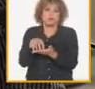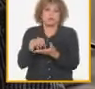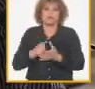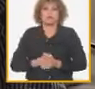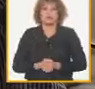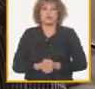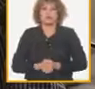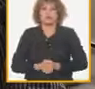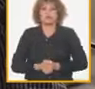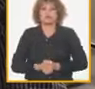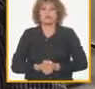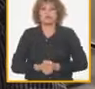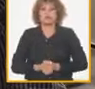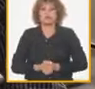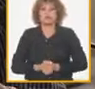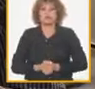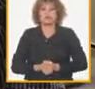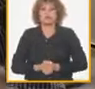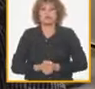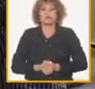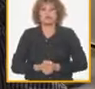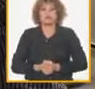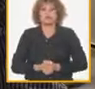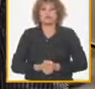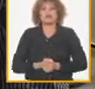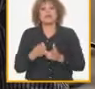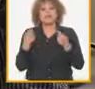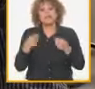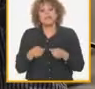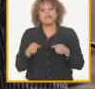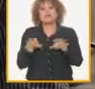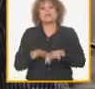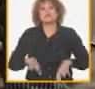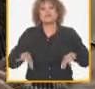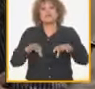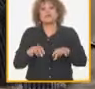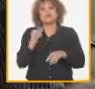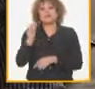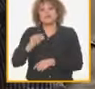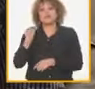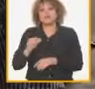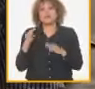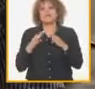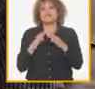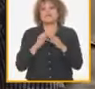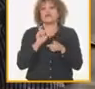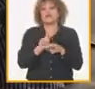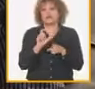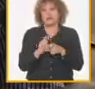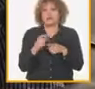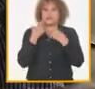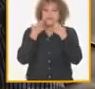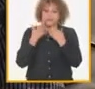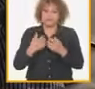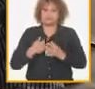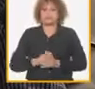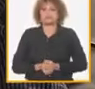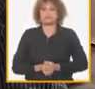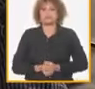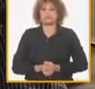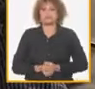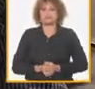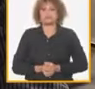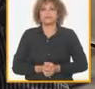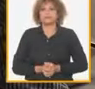se concentra y se urbaniza y eso es esto es una amenaza contra esto que estamos discutiendo hoy que es el tema de la soberanía